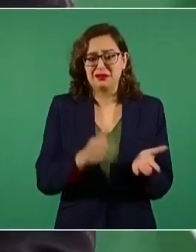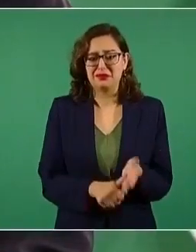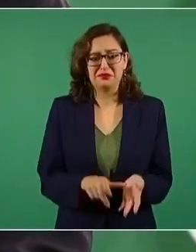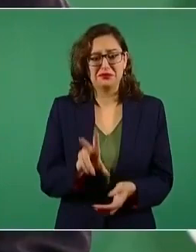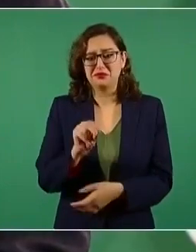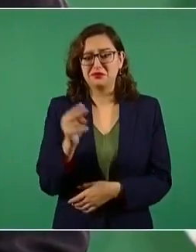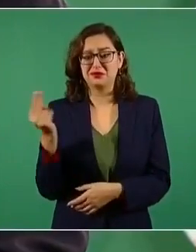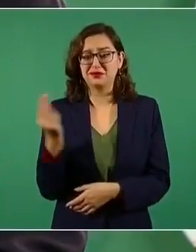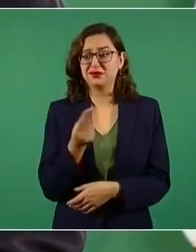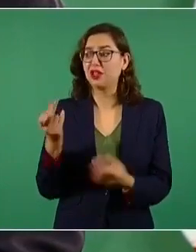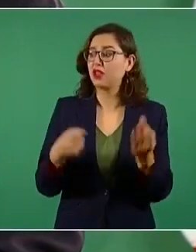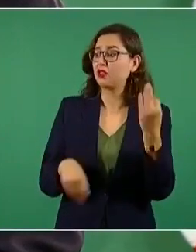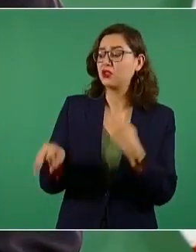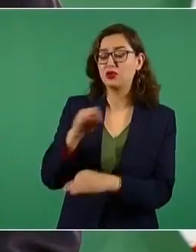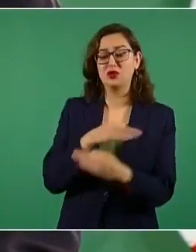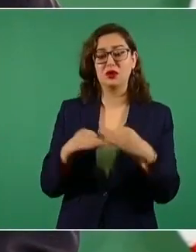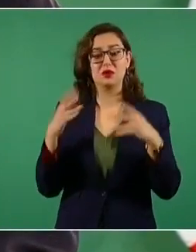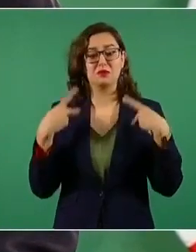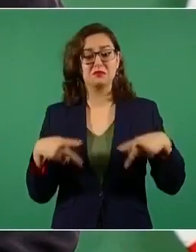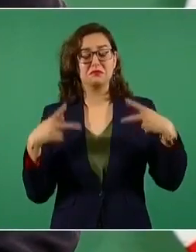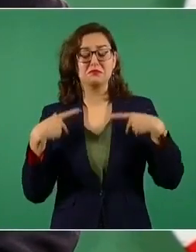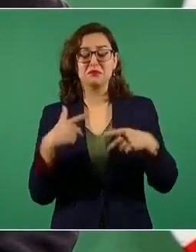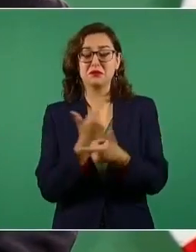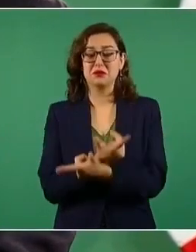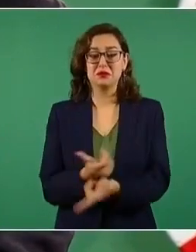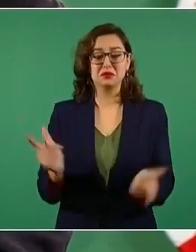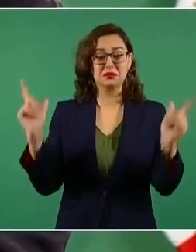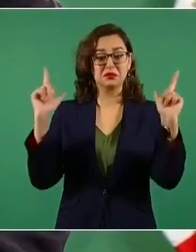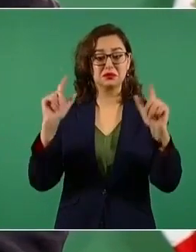prohibido prohibir.